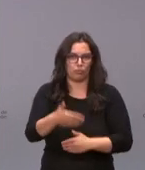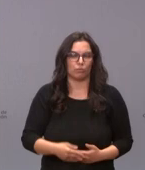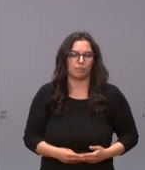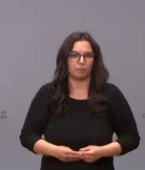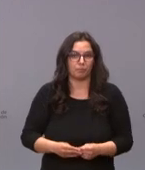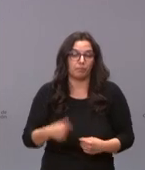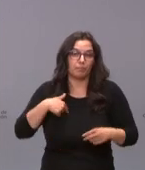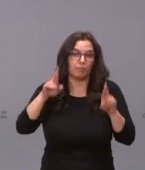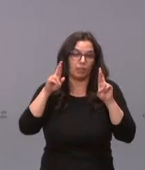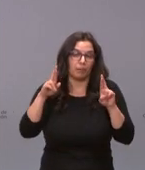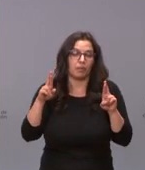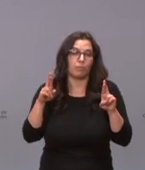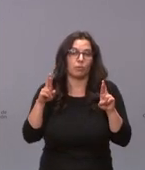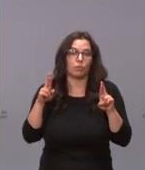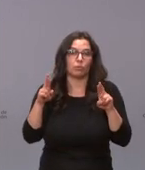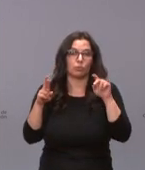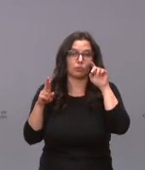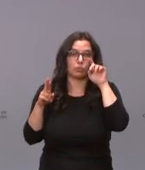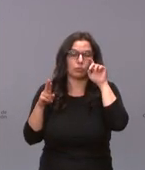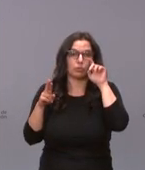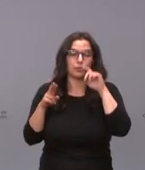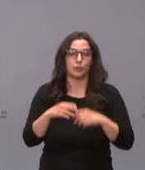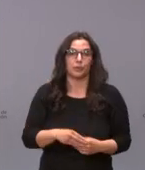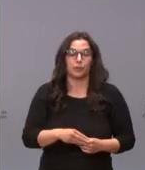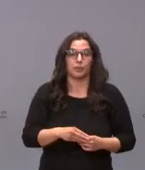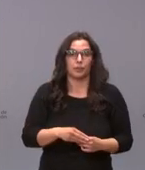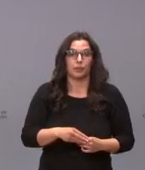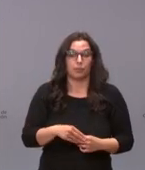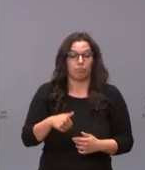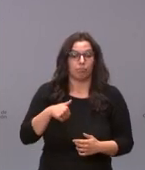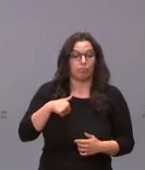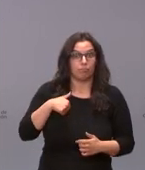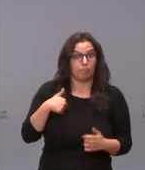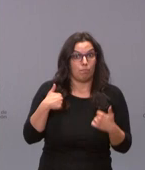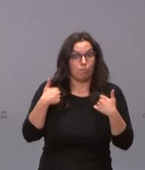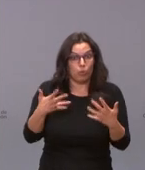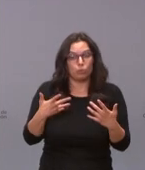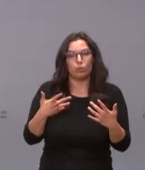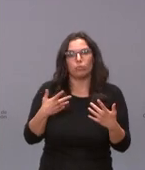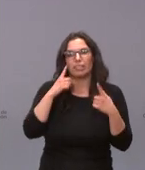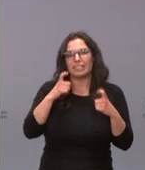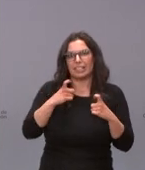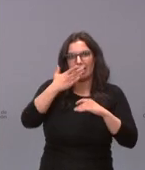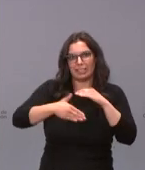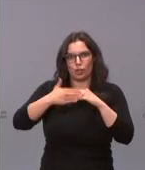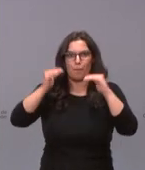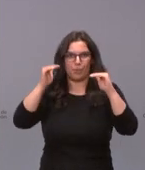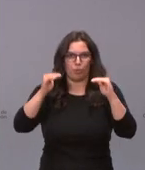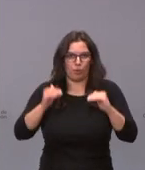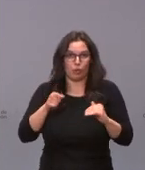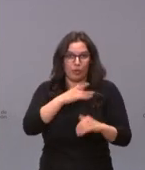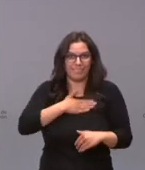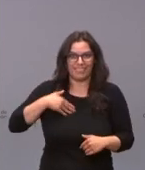poder pasar enseguida a una fase de muchas menos restricciones esa es nuestra ambición